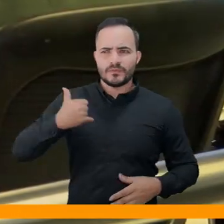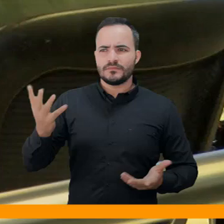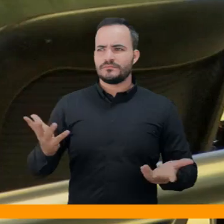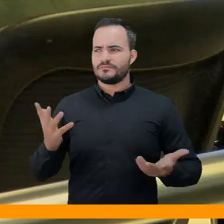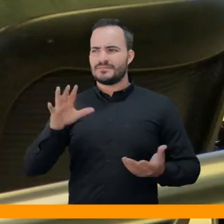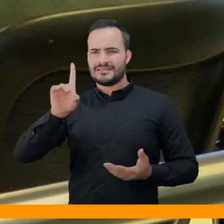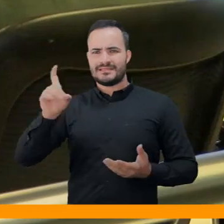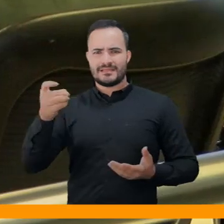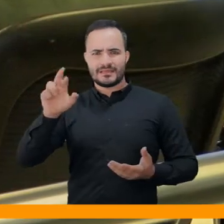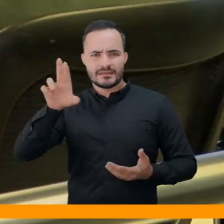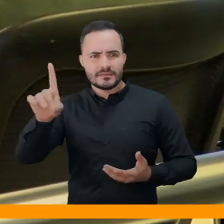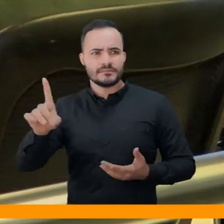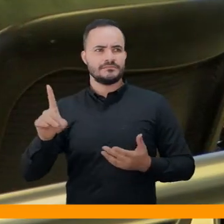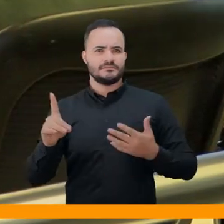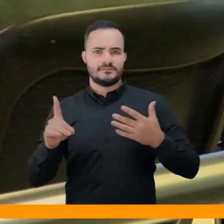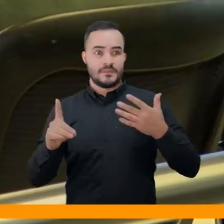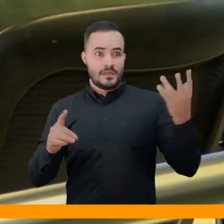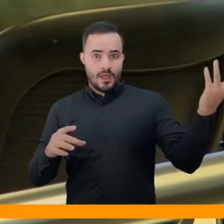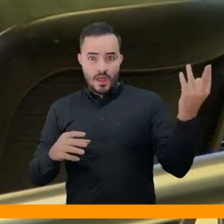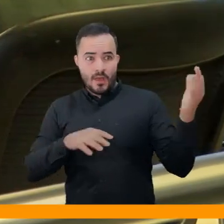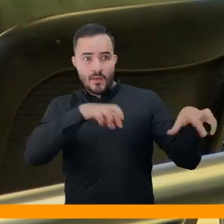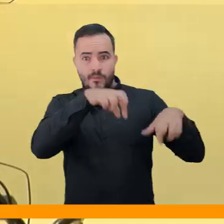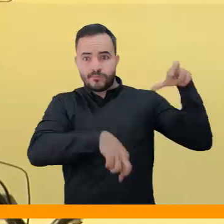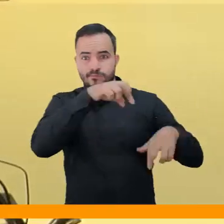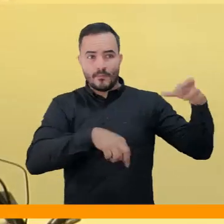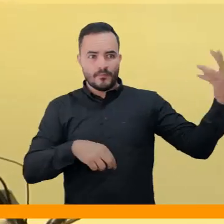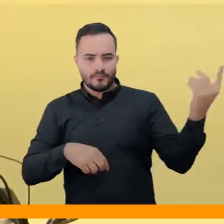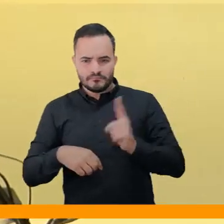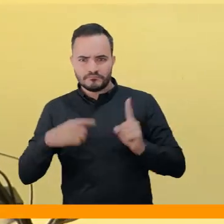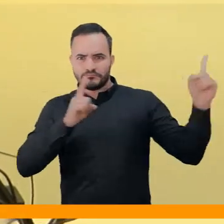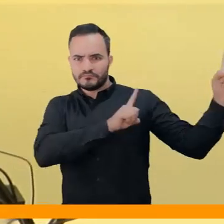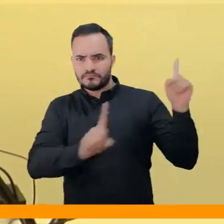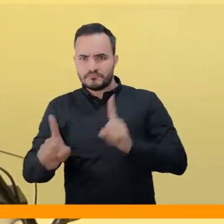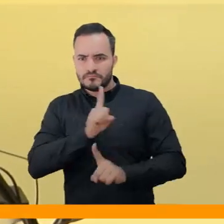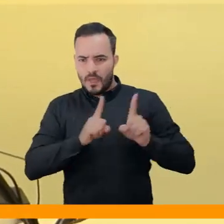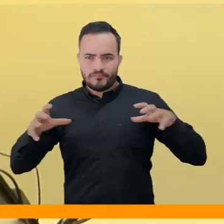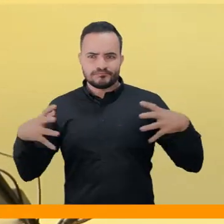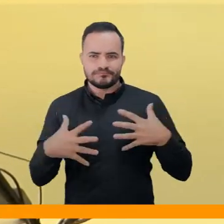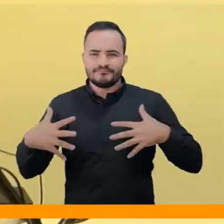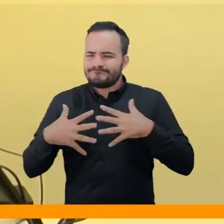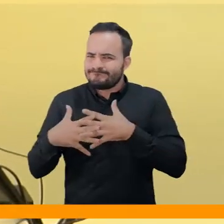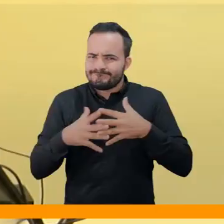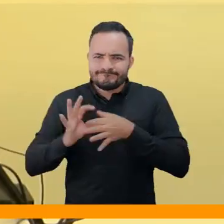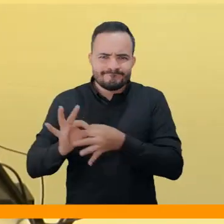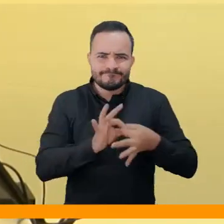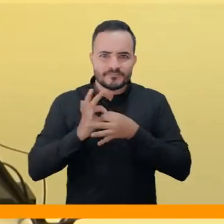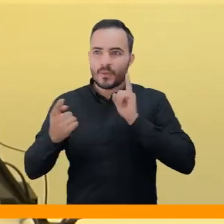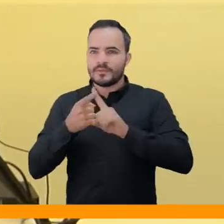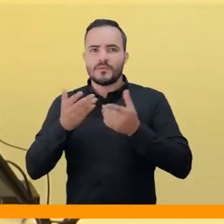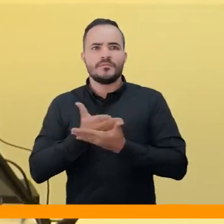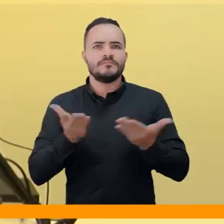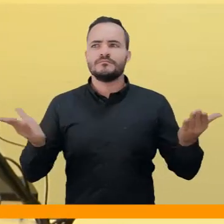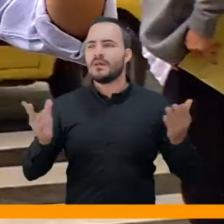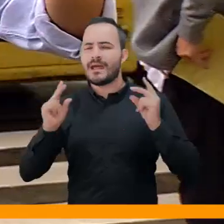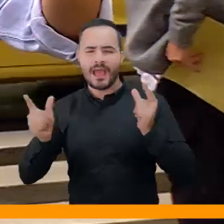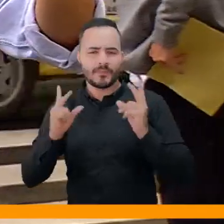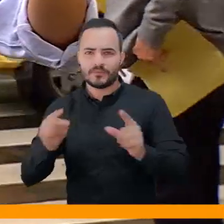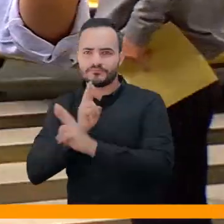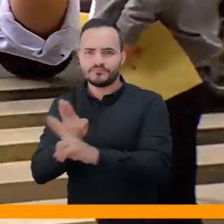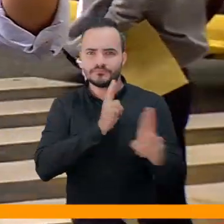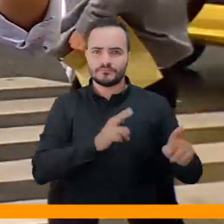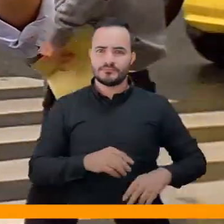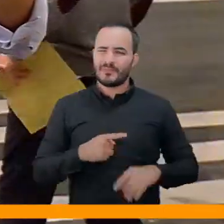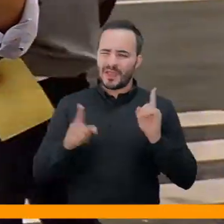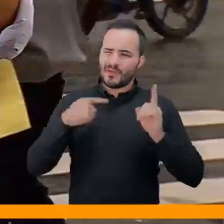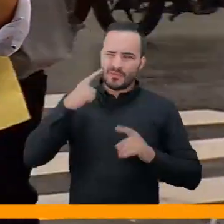Dagred, todos articulados para poder dar respuesta a las necesidades de la ciudadanía. Pero la verdad es que la ciudadanía usa